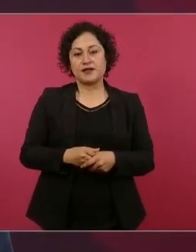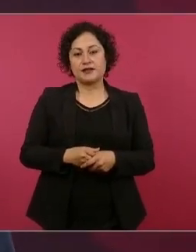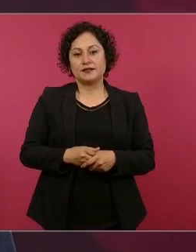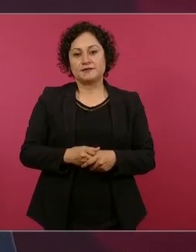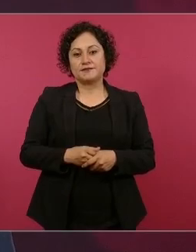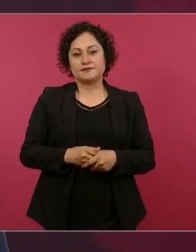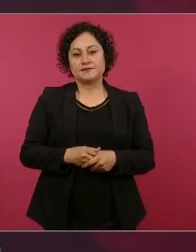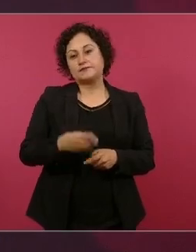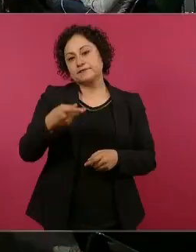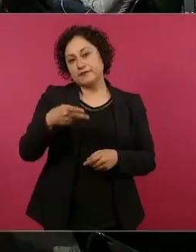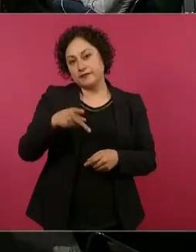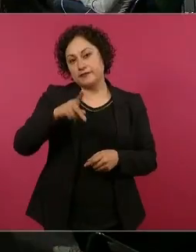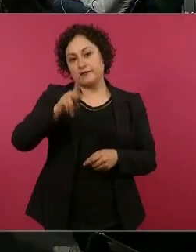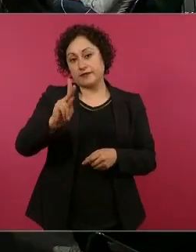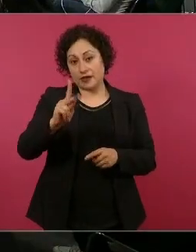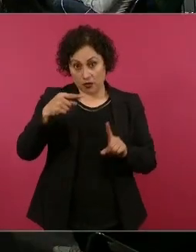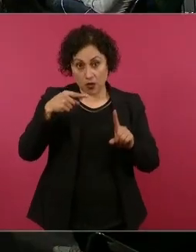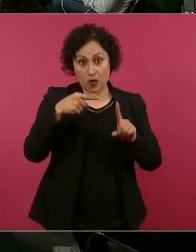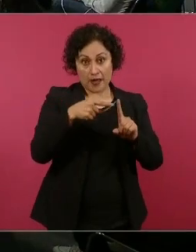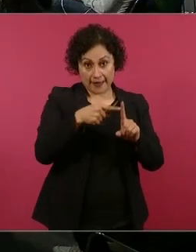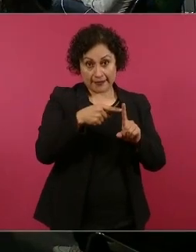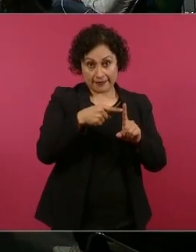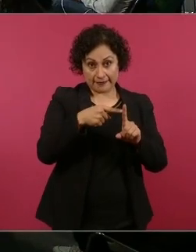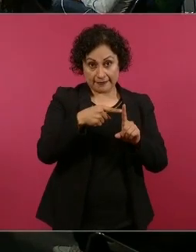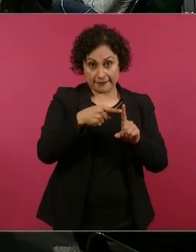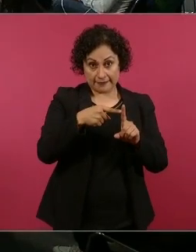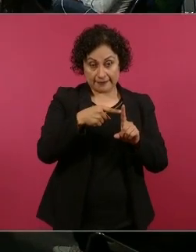mala fe. Claro,